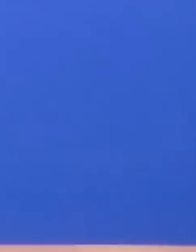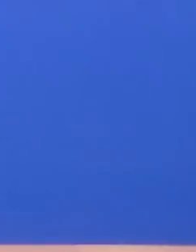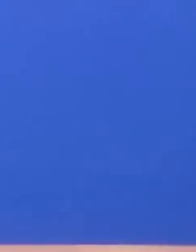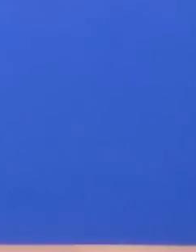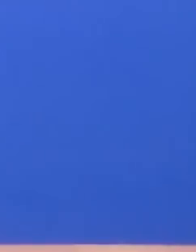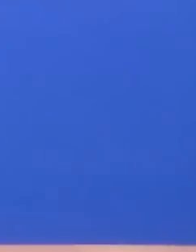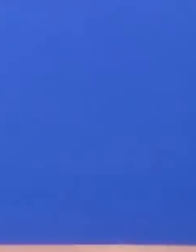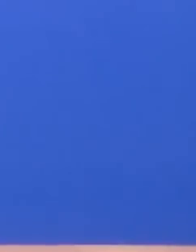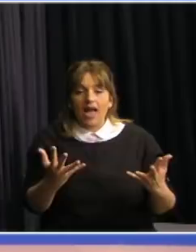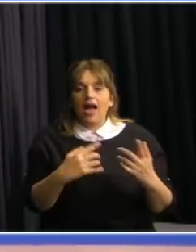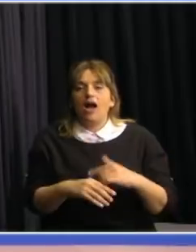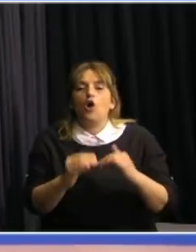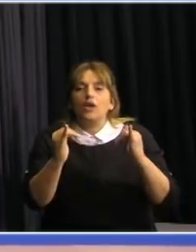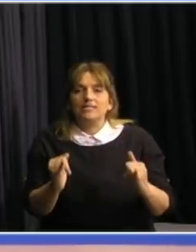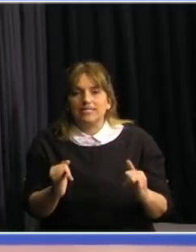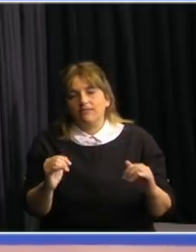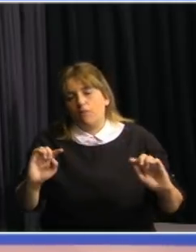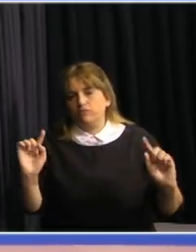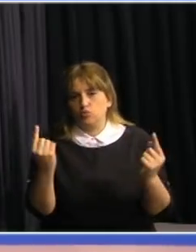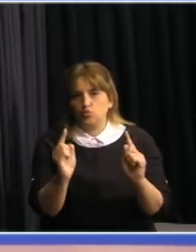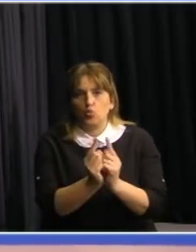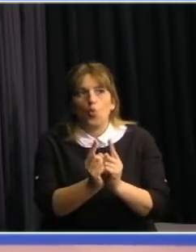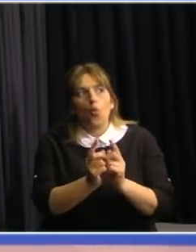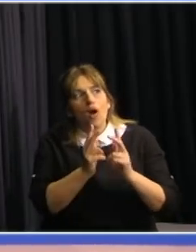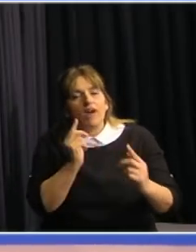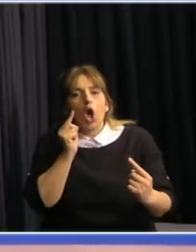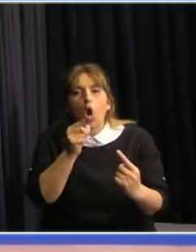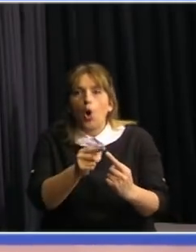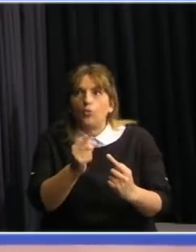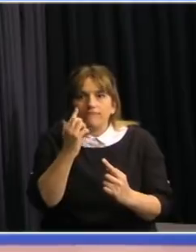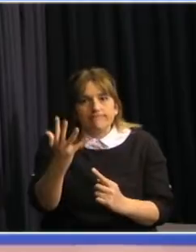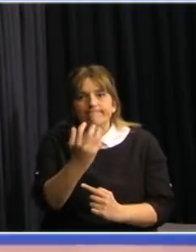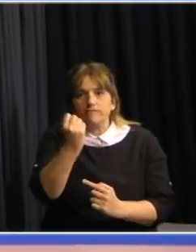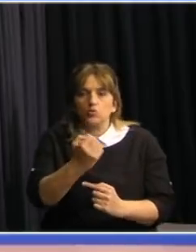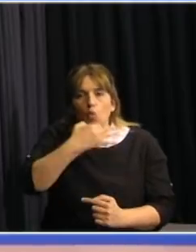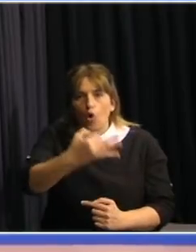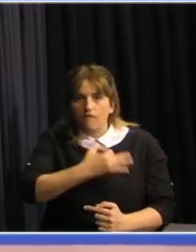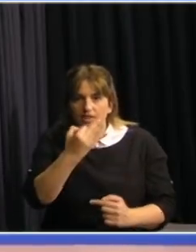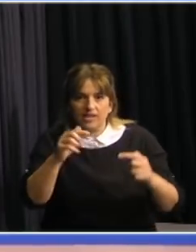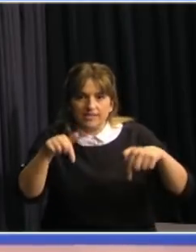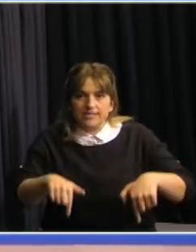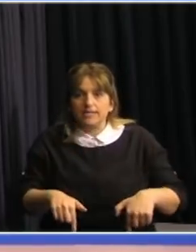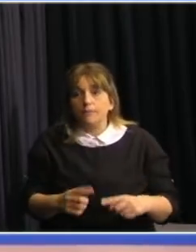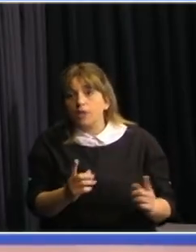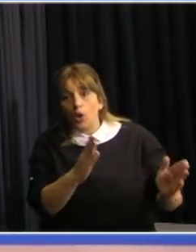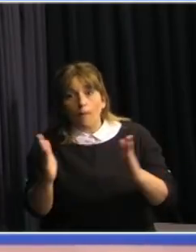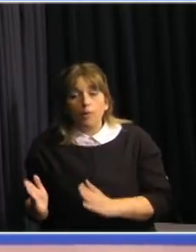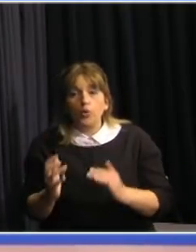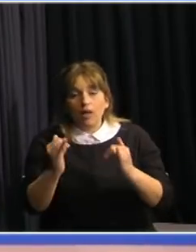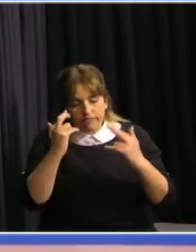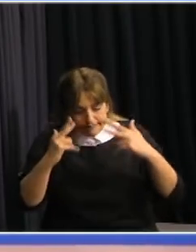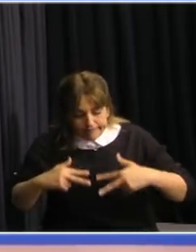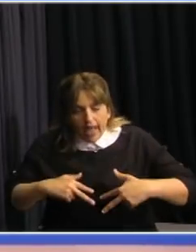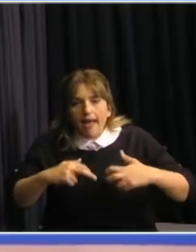Vamos a hacer una pequeña reseña de cuáles son los objetivos que persigue esta conferencia de prensa. Por un lado vamos a hacer un